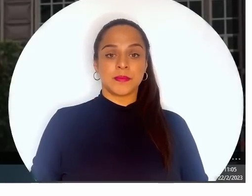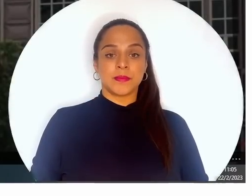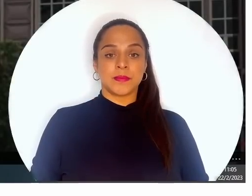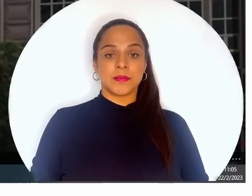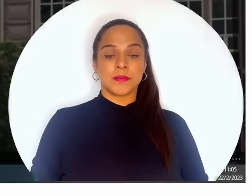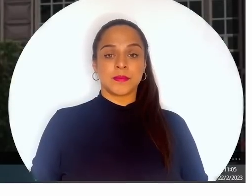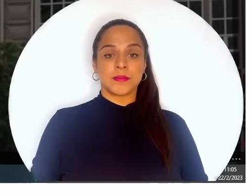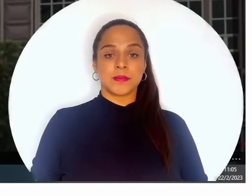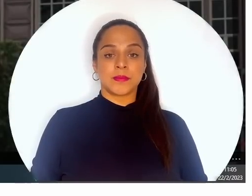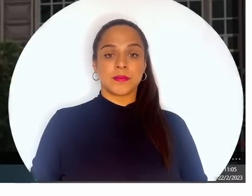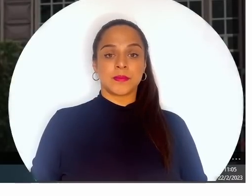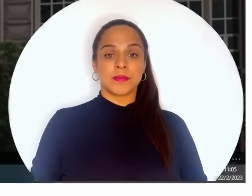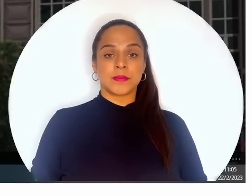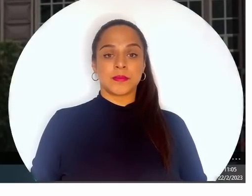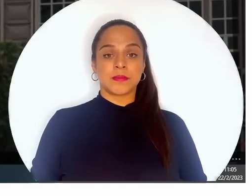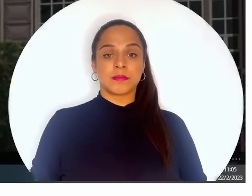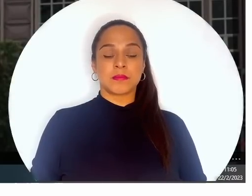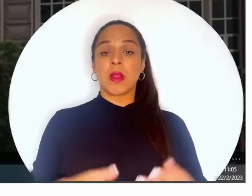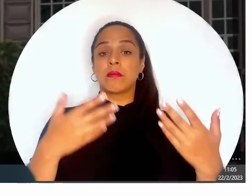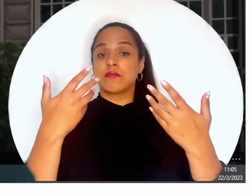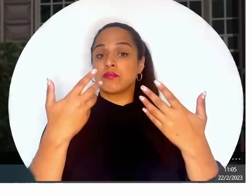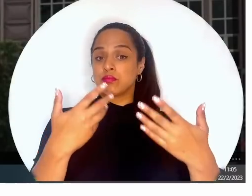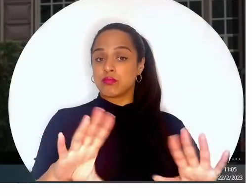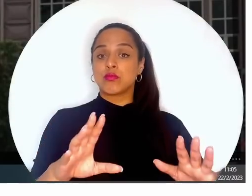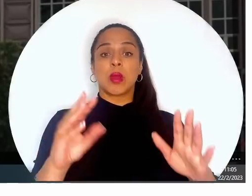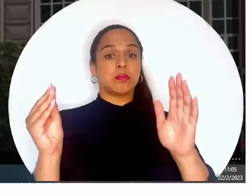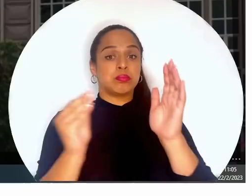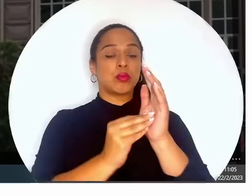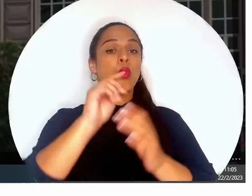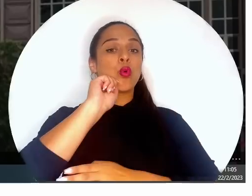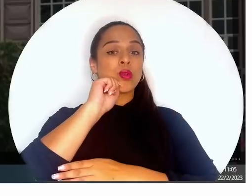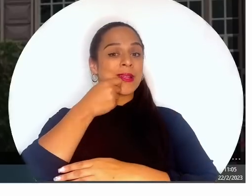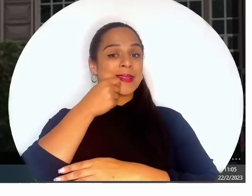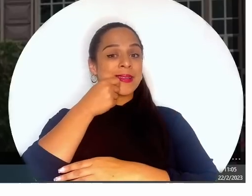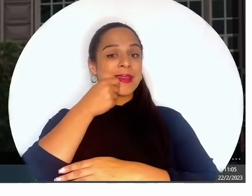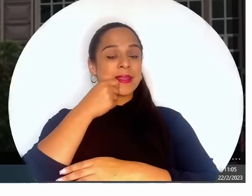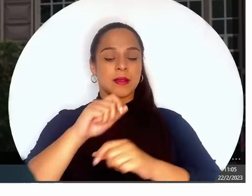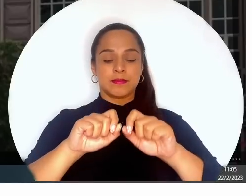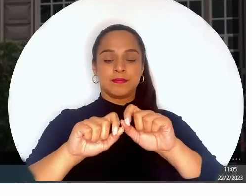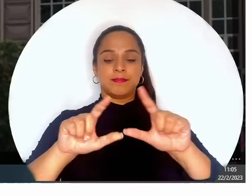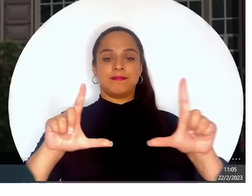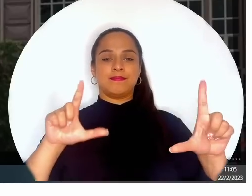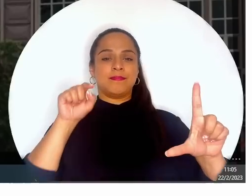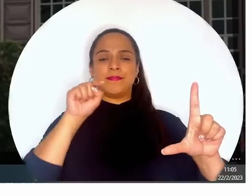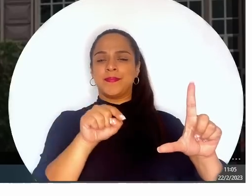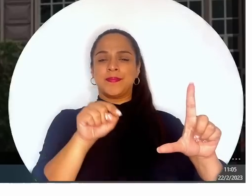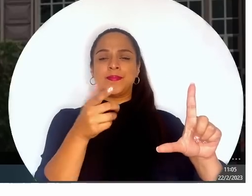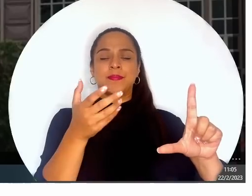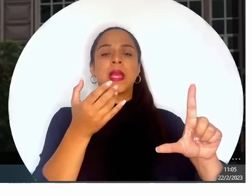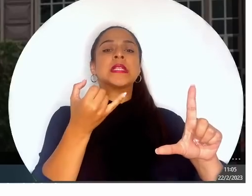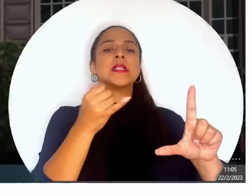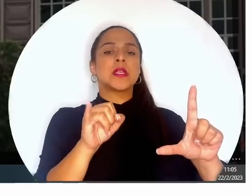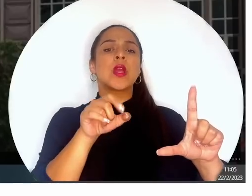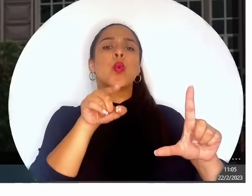Una vez colocada nuestra contraseña, nos va a indicar o nos va a dar una pantalla donde dice si queremos